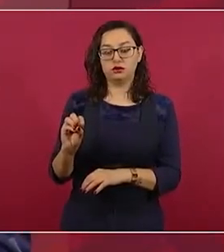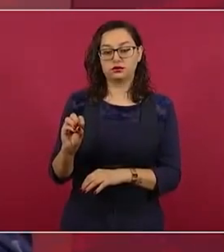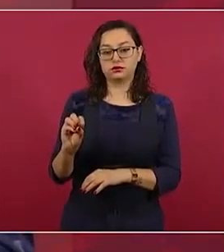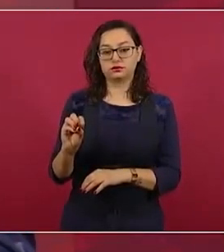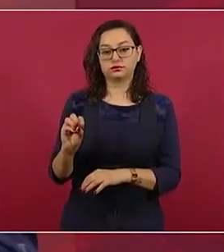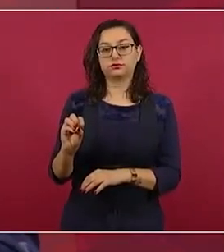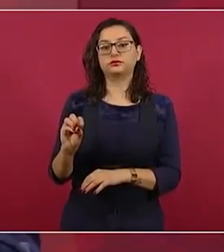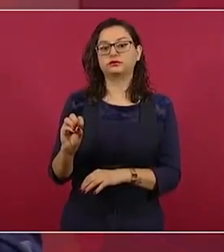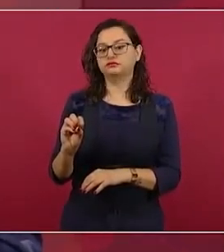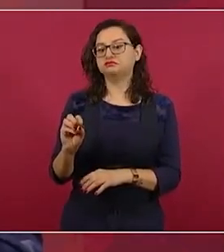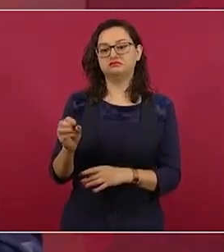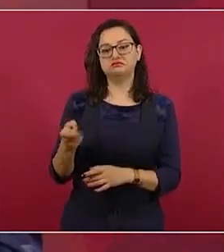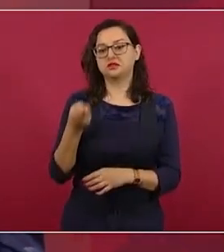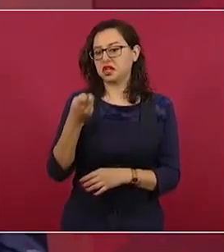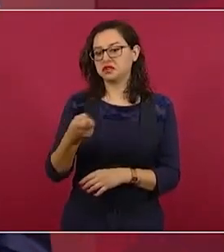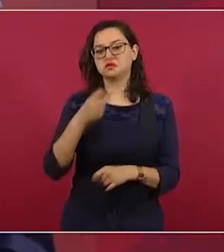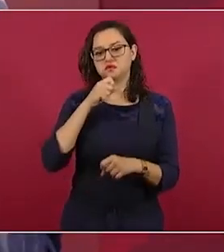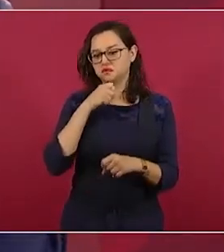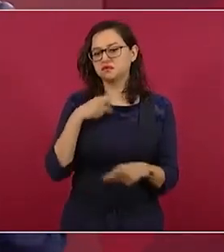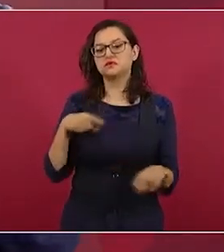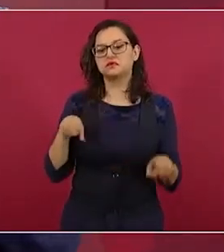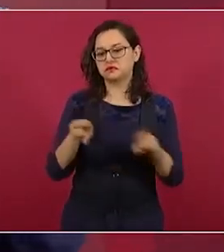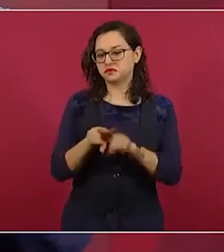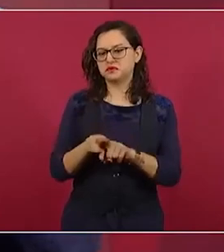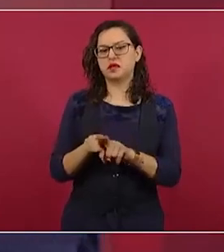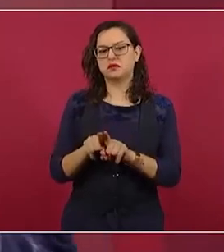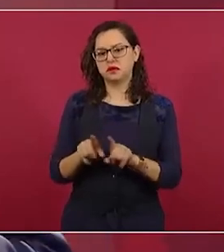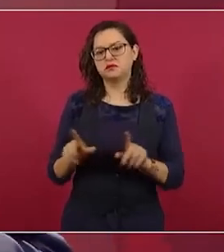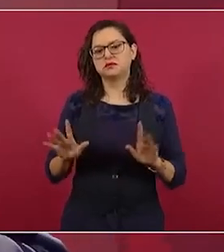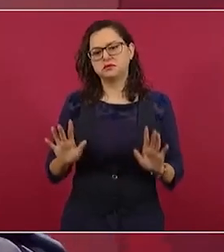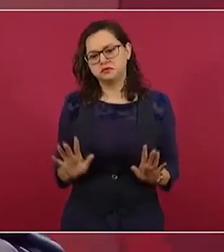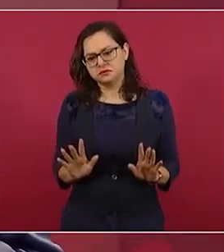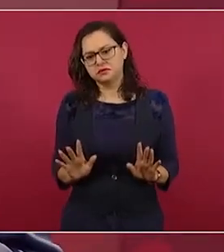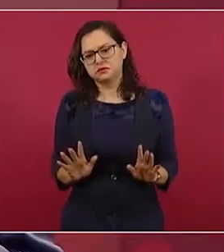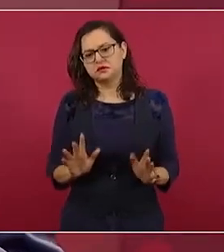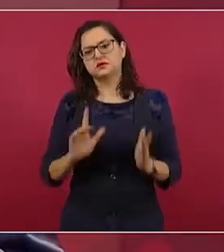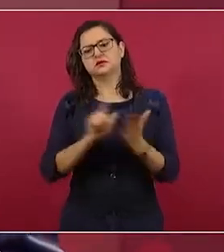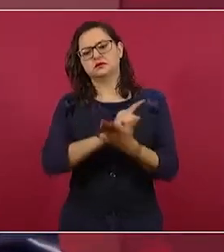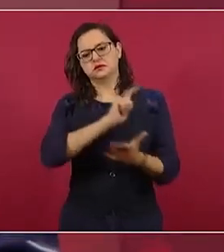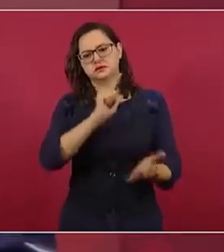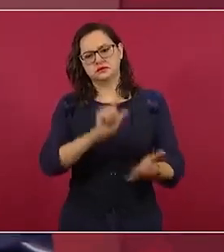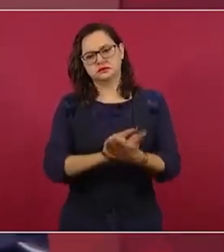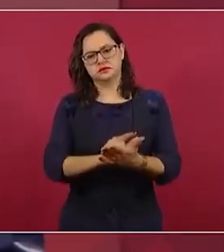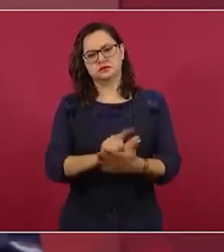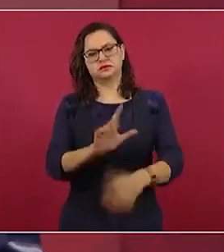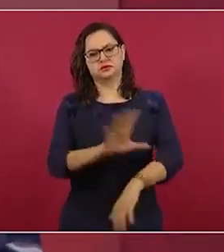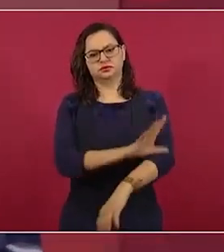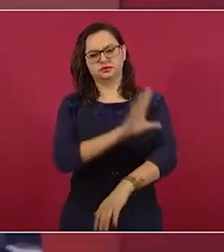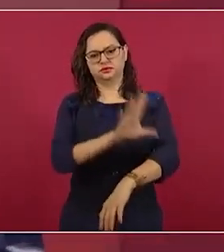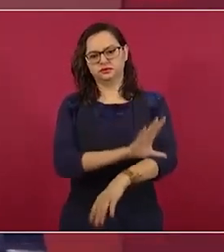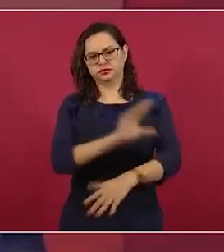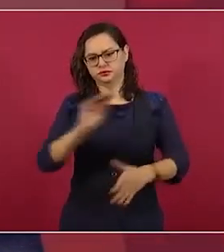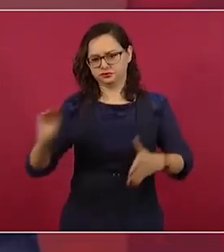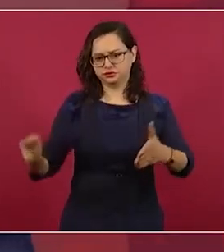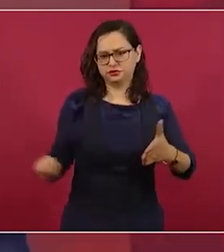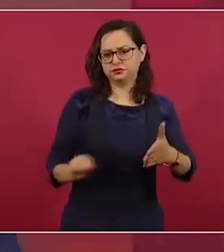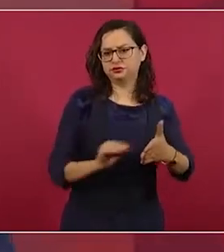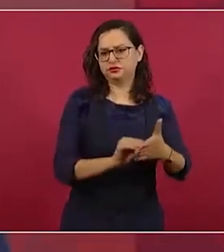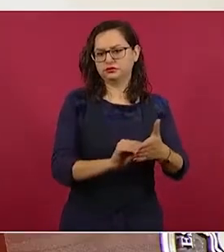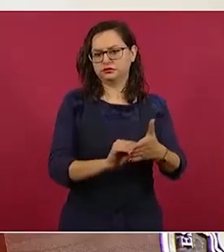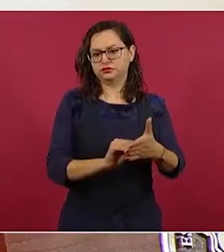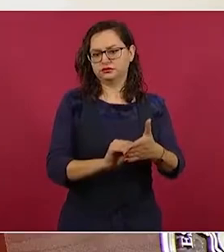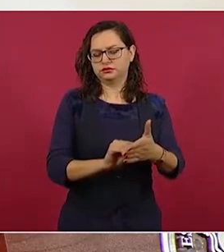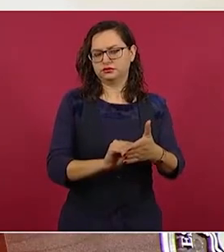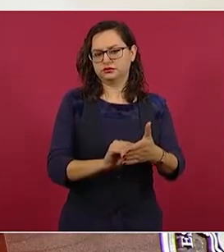Entonces, también dijimos vamos a meter el litio en la reforma